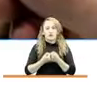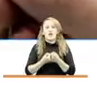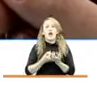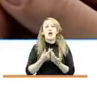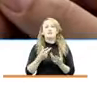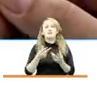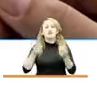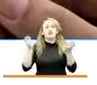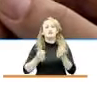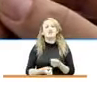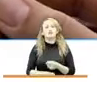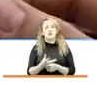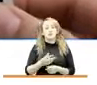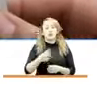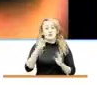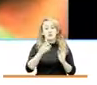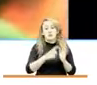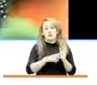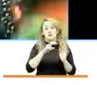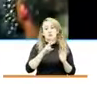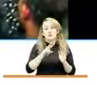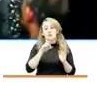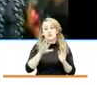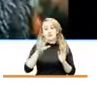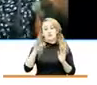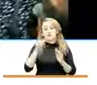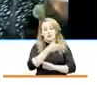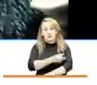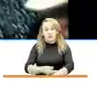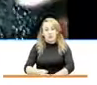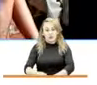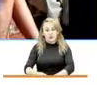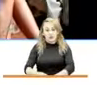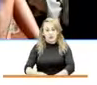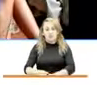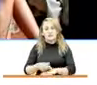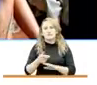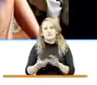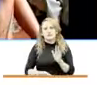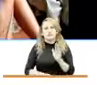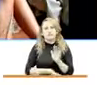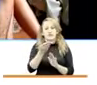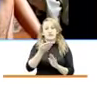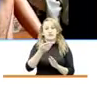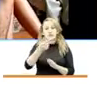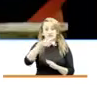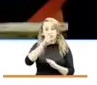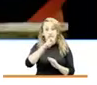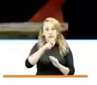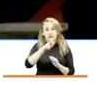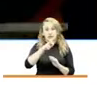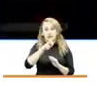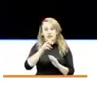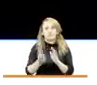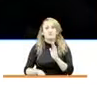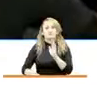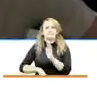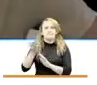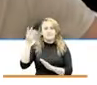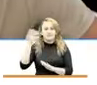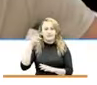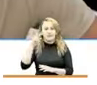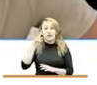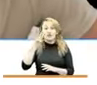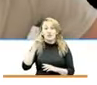de 1.255 millones que nos permitió aumentar de 17 a 21